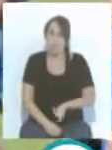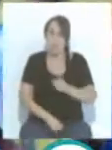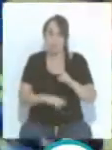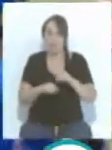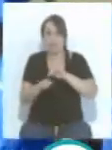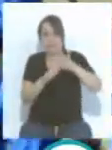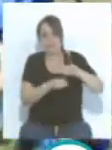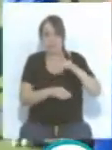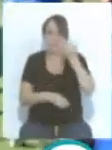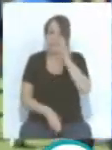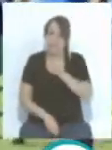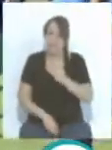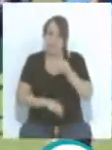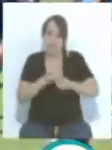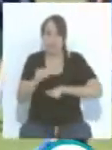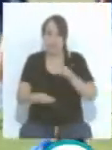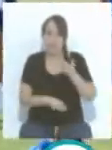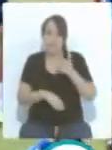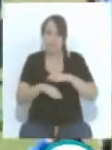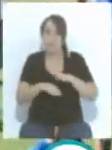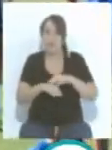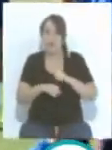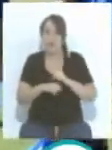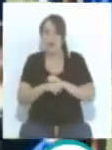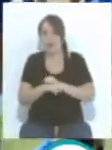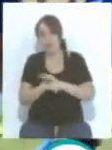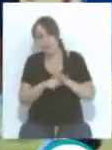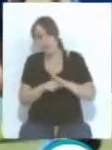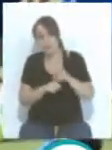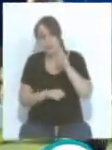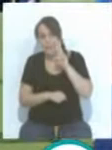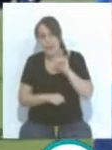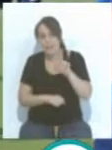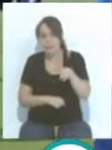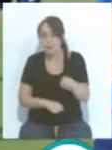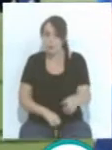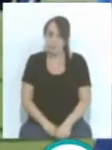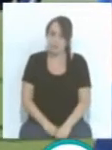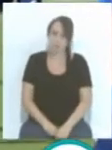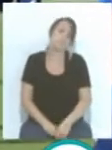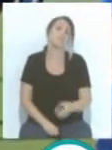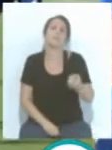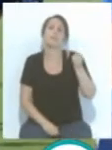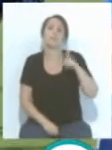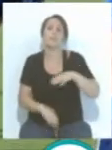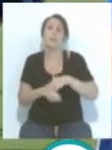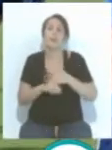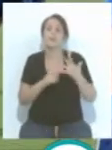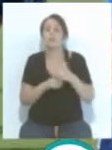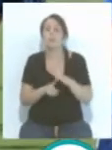se realizan para ver si tiene contagio del virus del COVID. Claro, además para la situación, porque